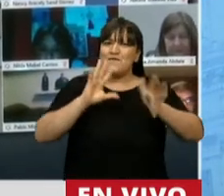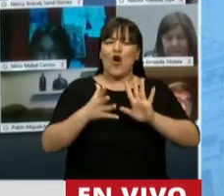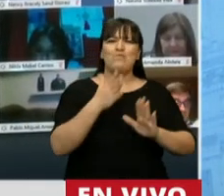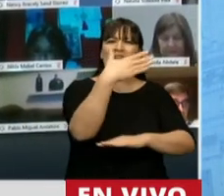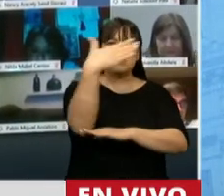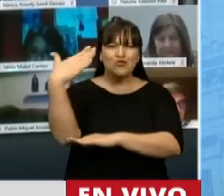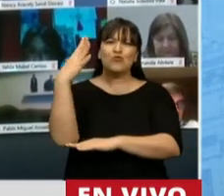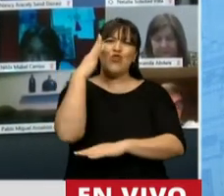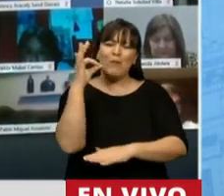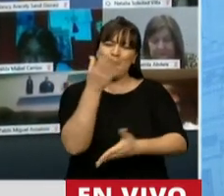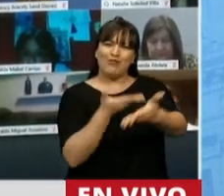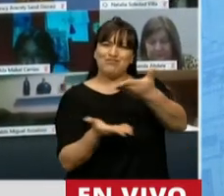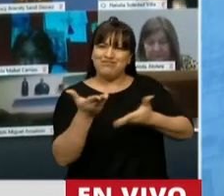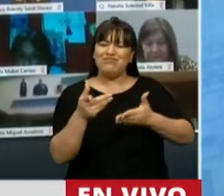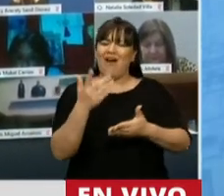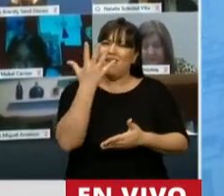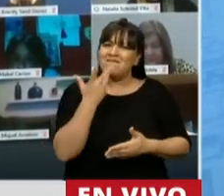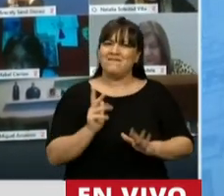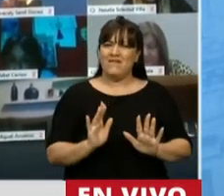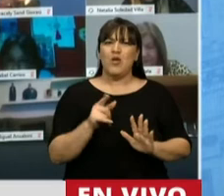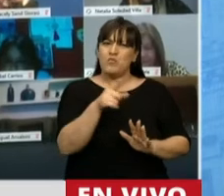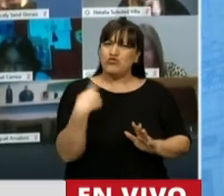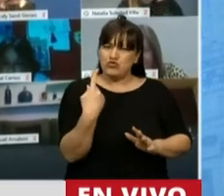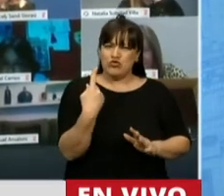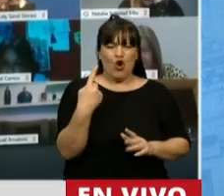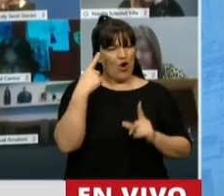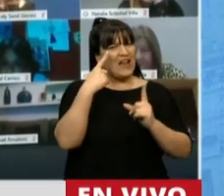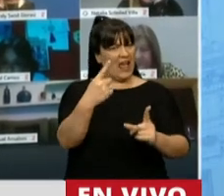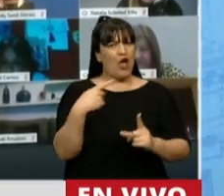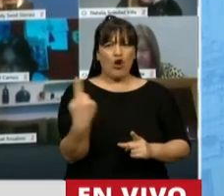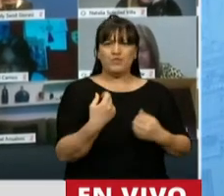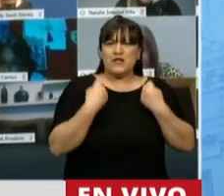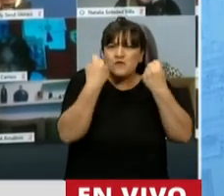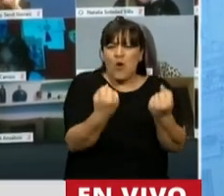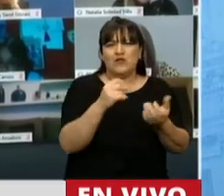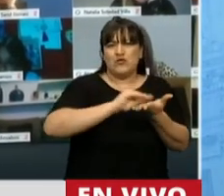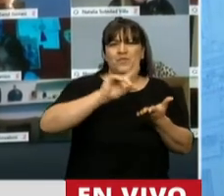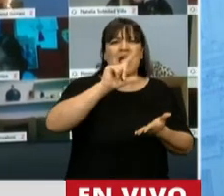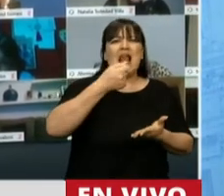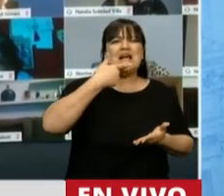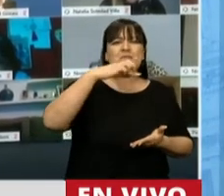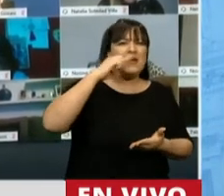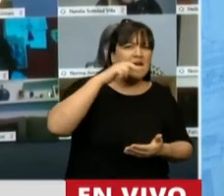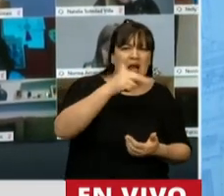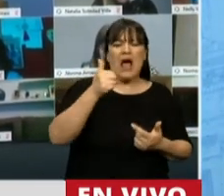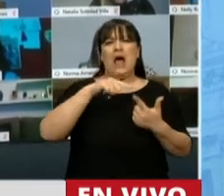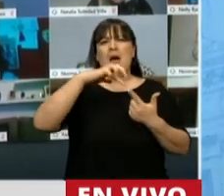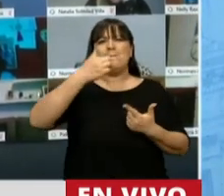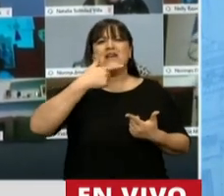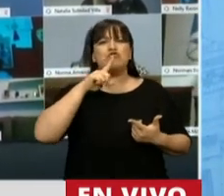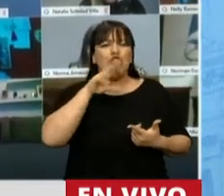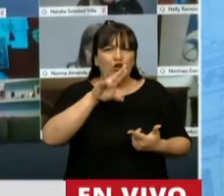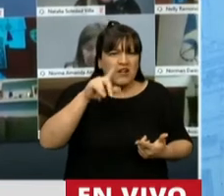discursos, porque creo en el esfuerzo que hicieron Luciano Laspina, Luis Pastor y Pablo Oliveto,